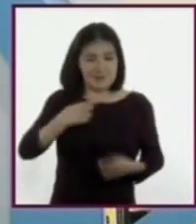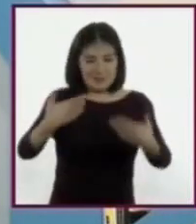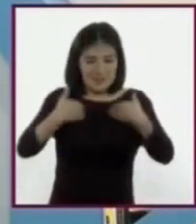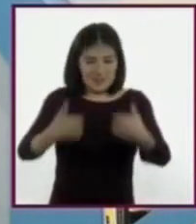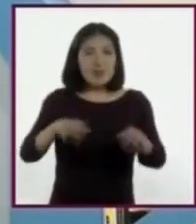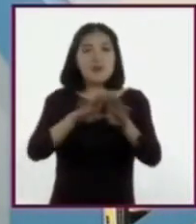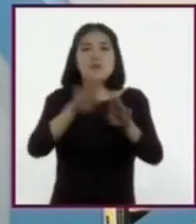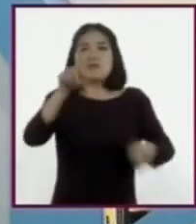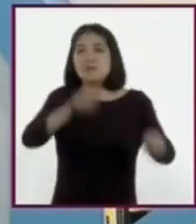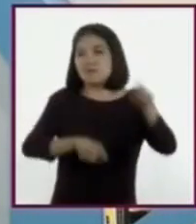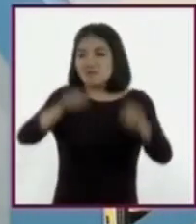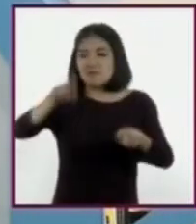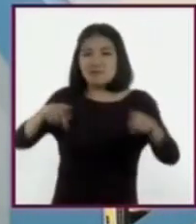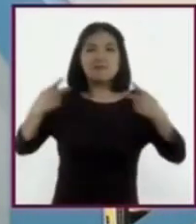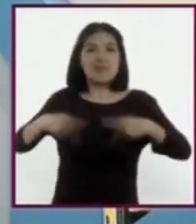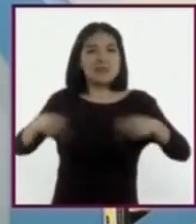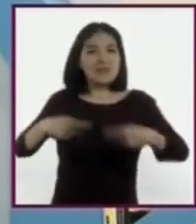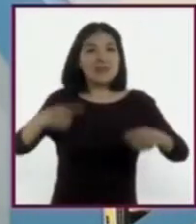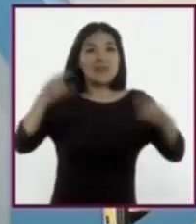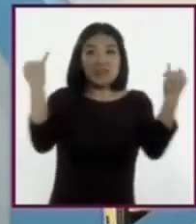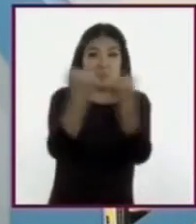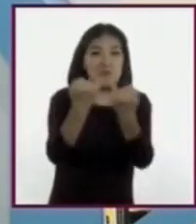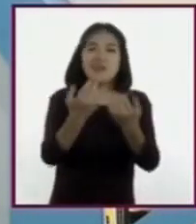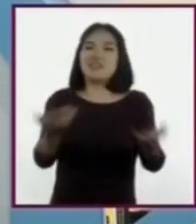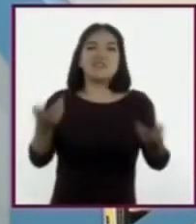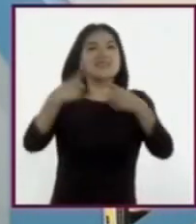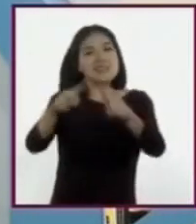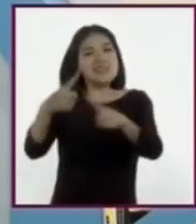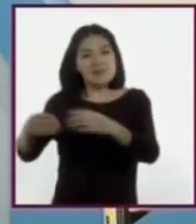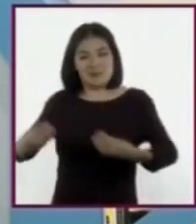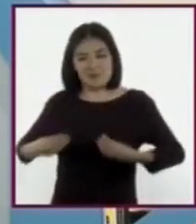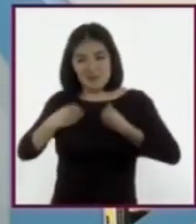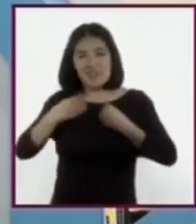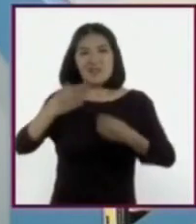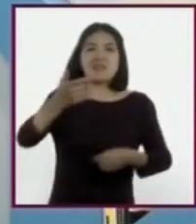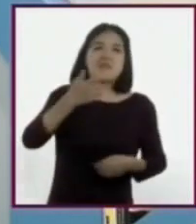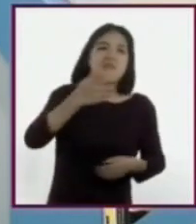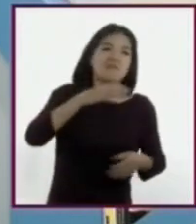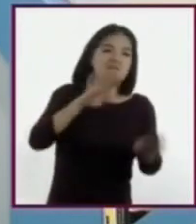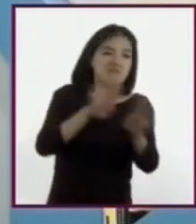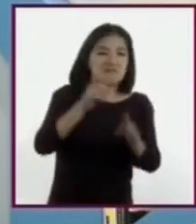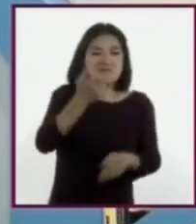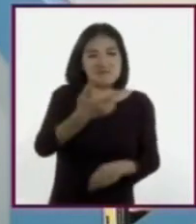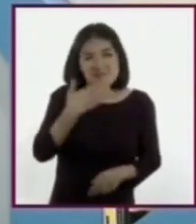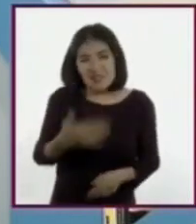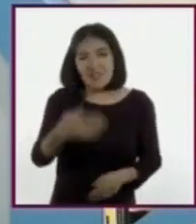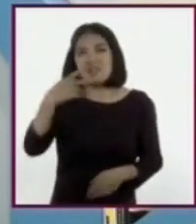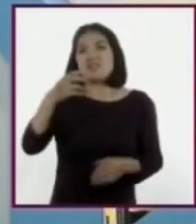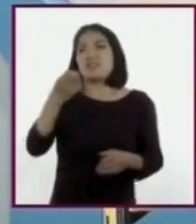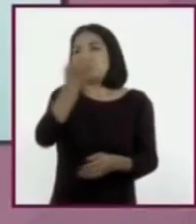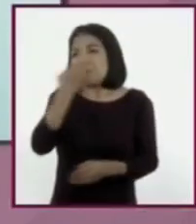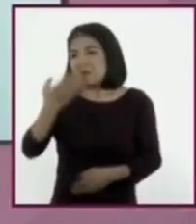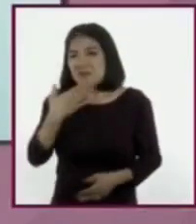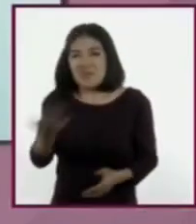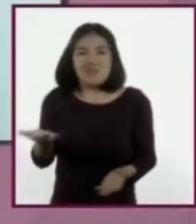exigir y vigilar que todos y todas podamos ejercer nuestros derechos, como la educación.